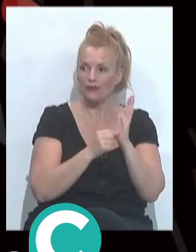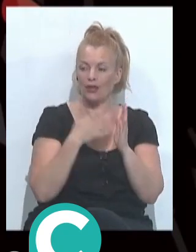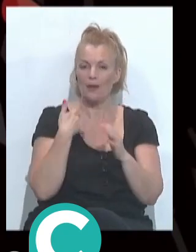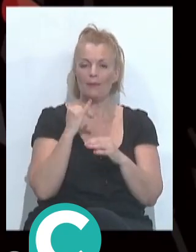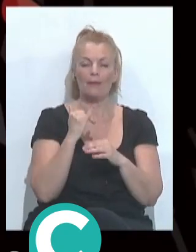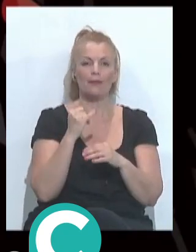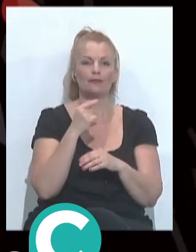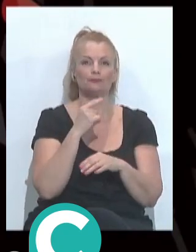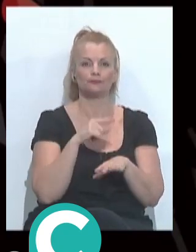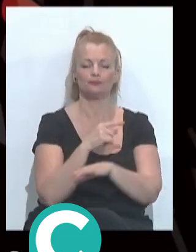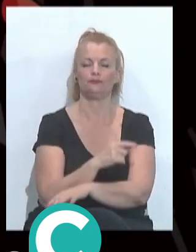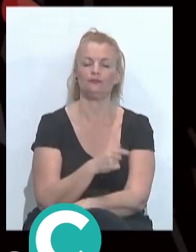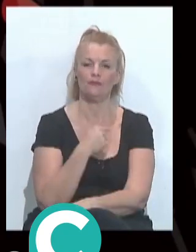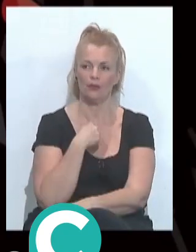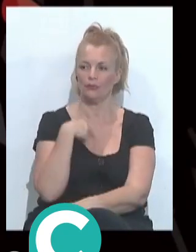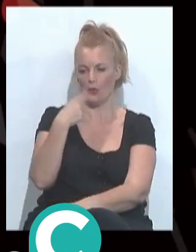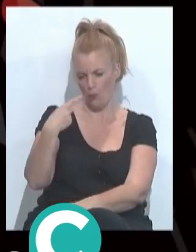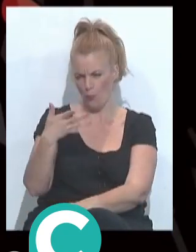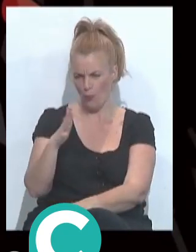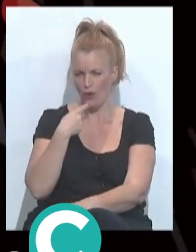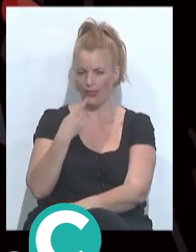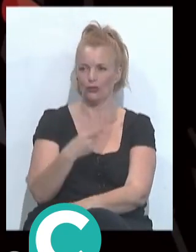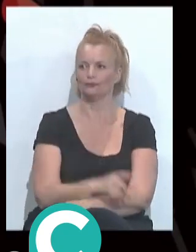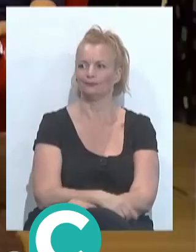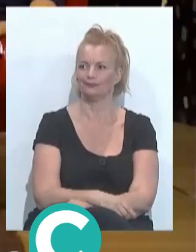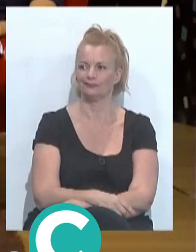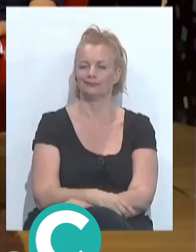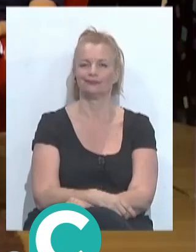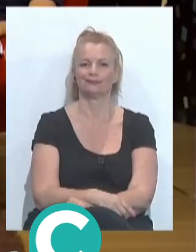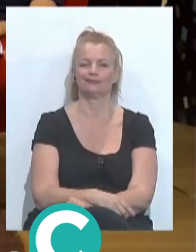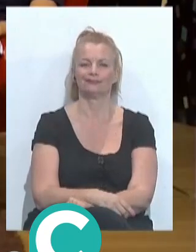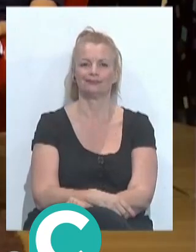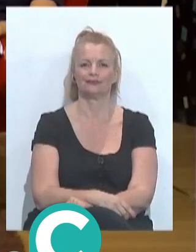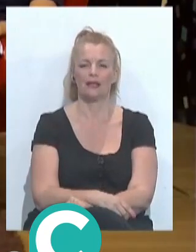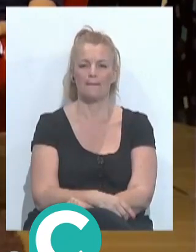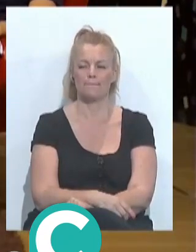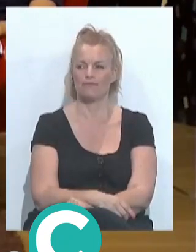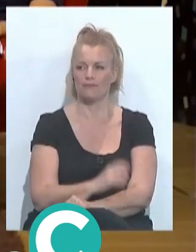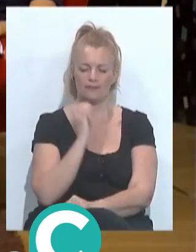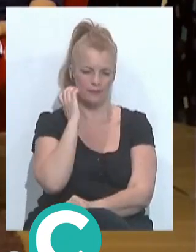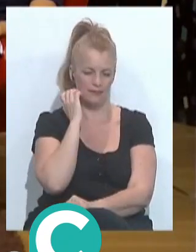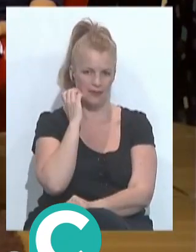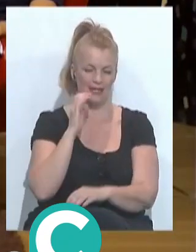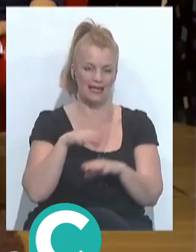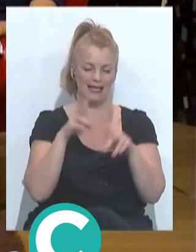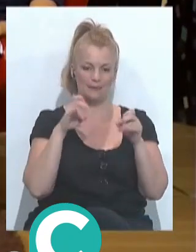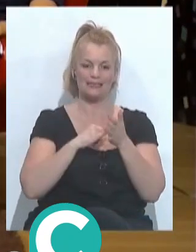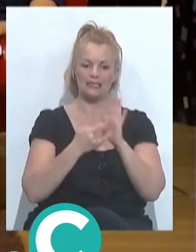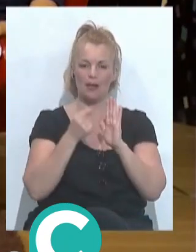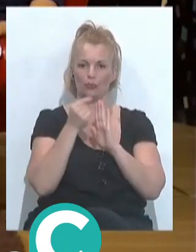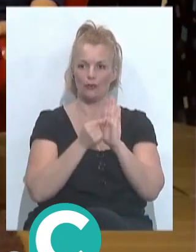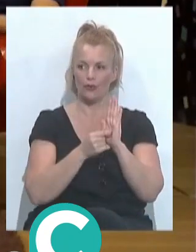a mí hay una cosa que más, bueno, después lo digo, entramos al tema del punto, para no... Seguir con el respeto del sistema de puntuación,